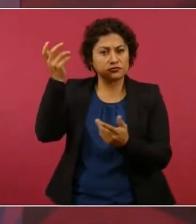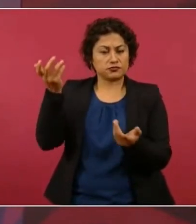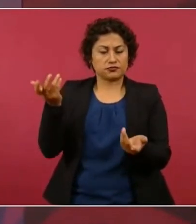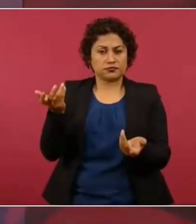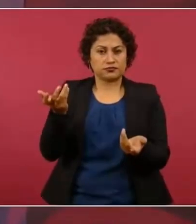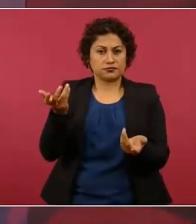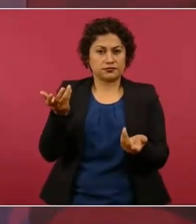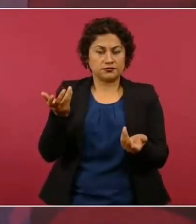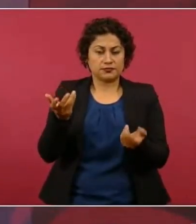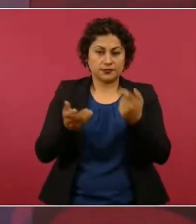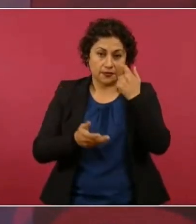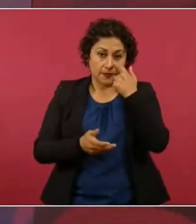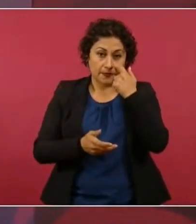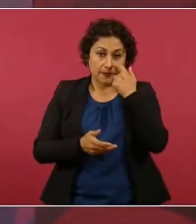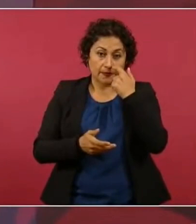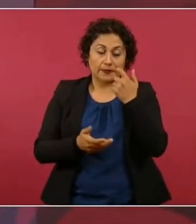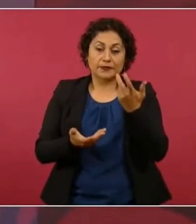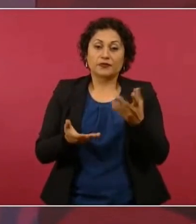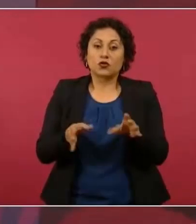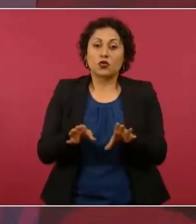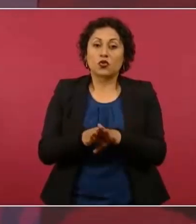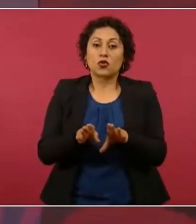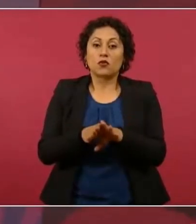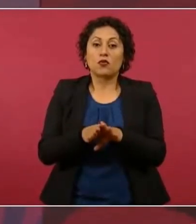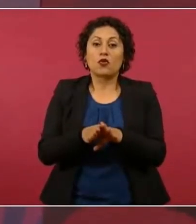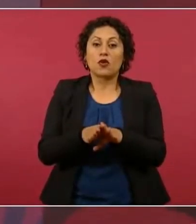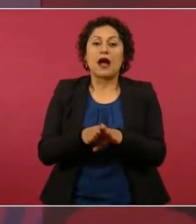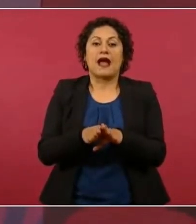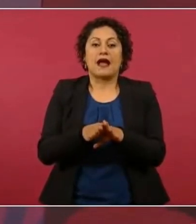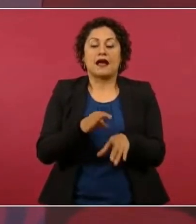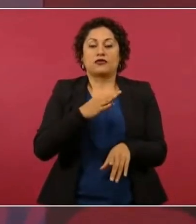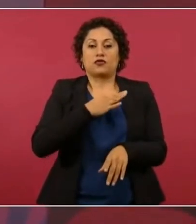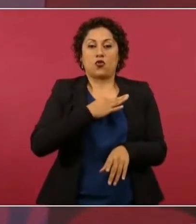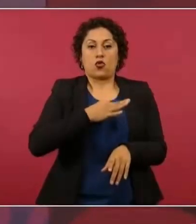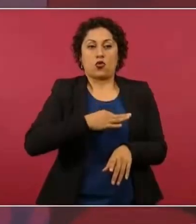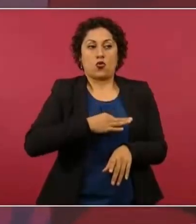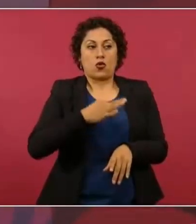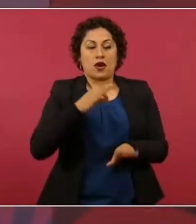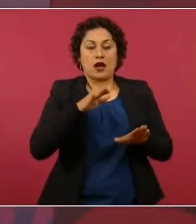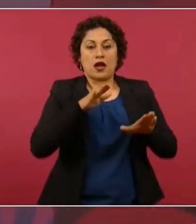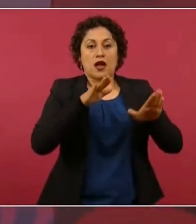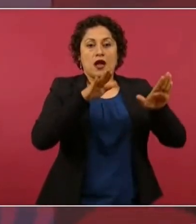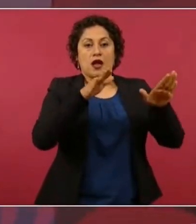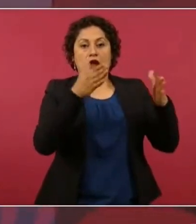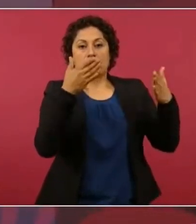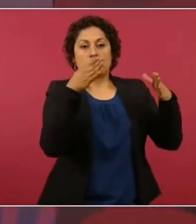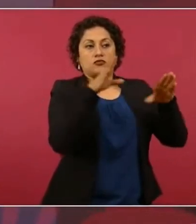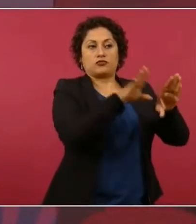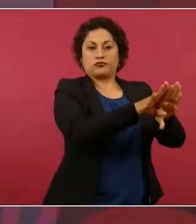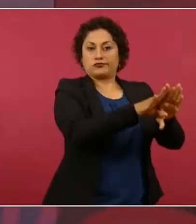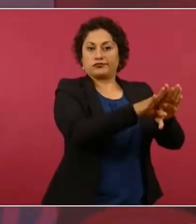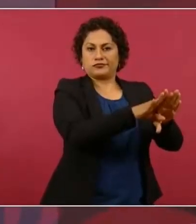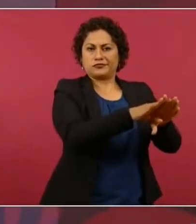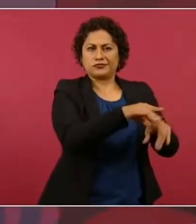se atrevieron a cerrar el aeropuerto de Toluca, que funcionaba.